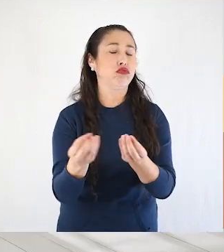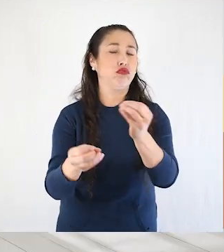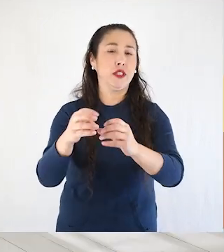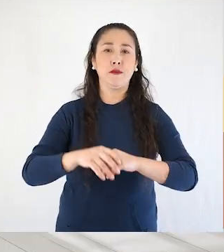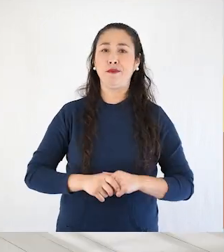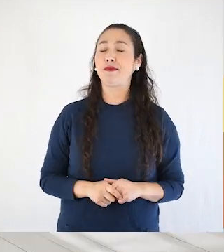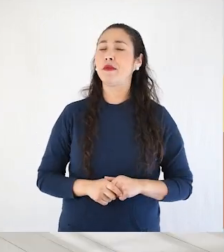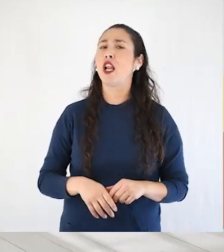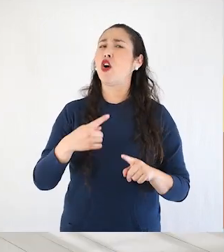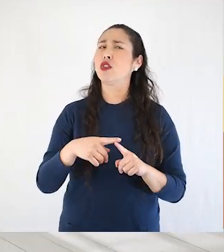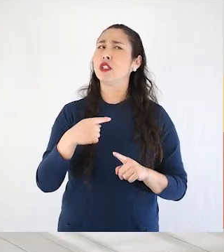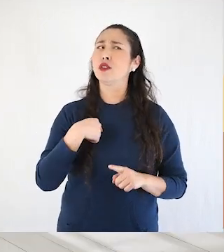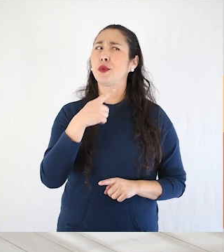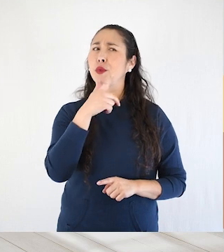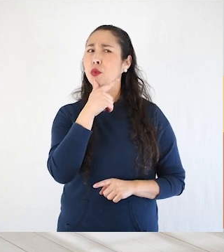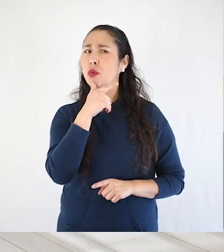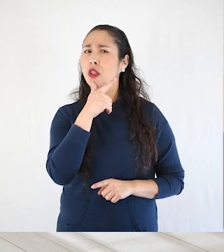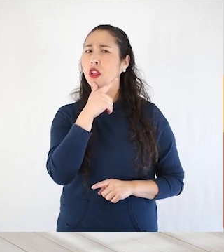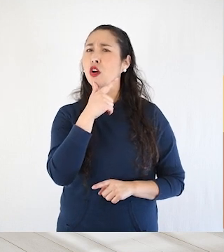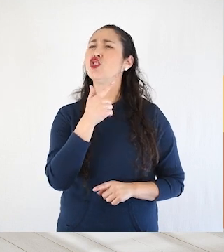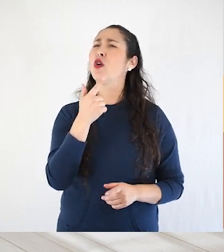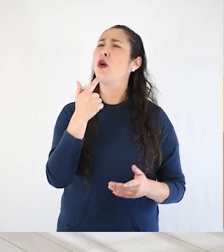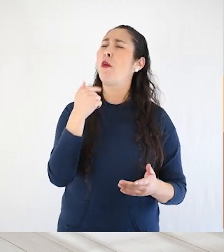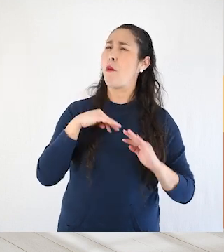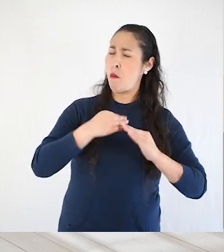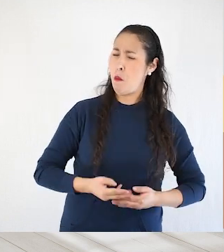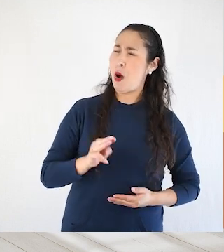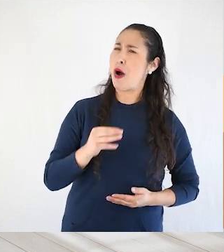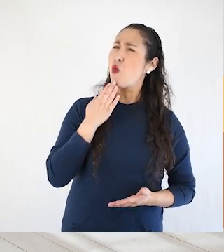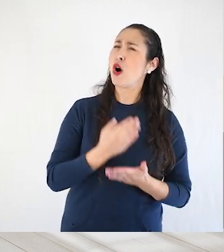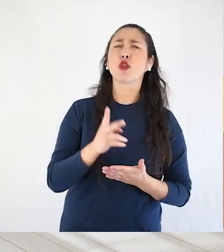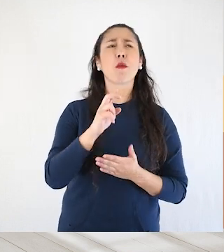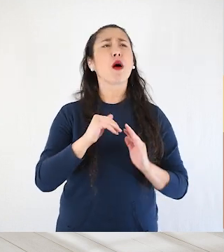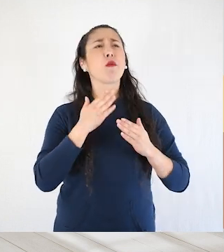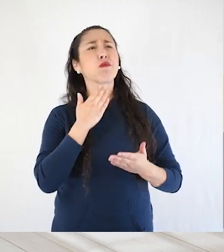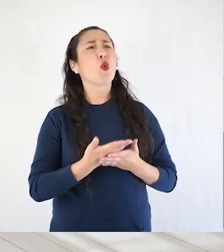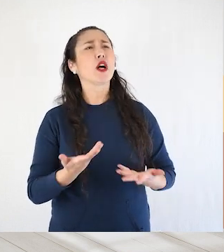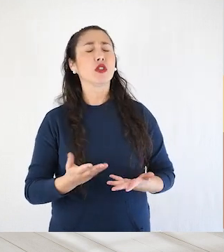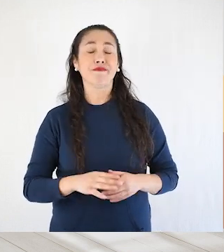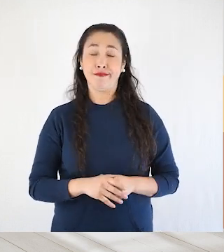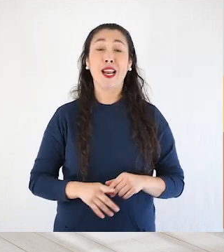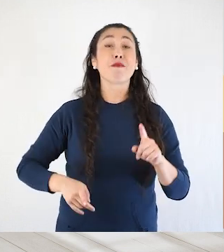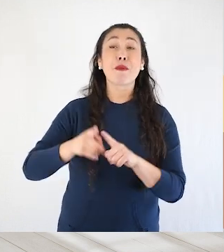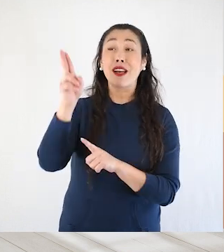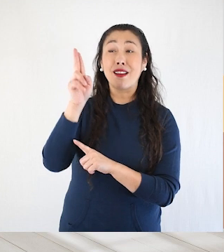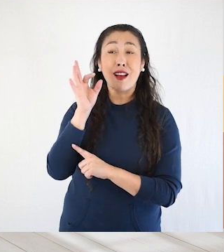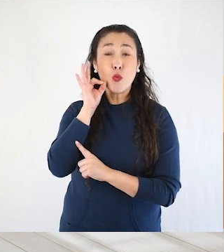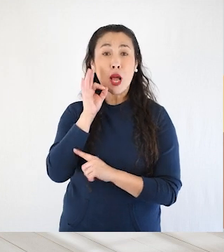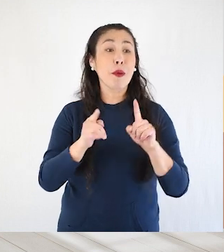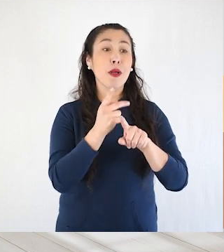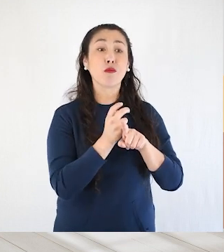Otra de las cosas que me inquietaba saber es desde cuándo podemos ser padres o madres. La primera eyaculación en los hombres como en la primera